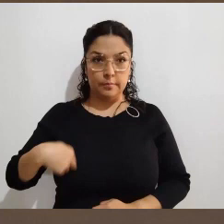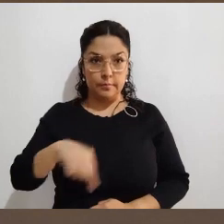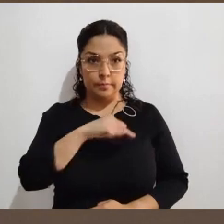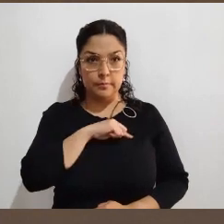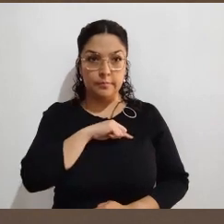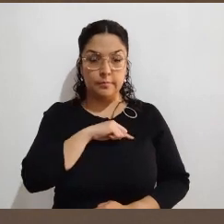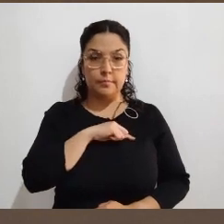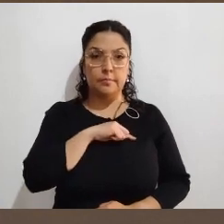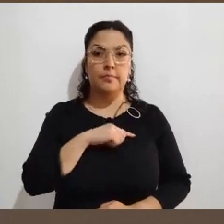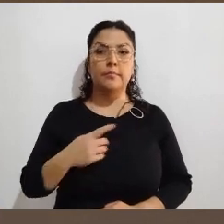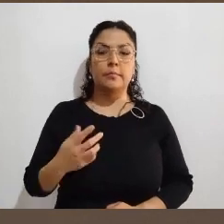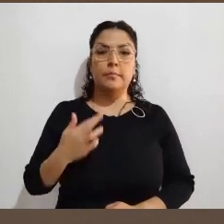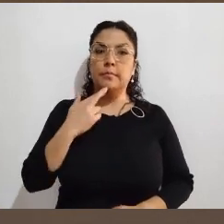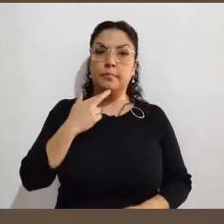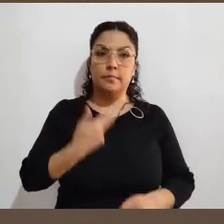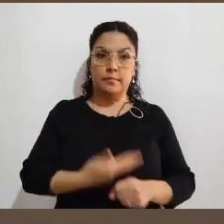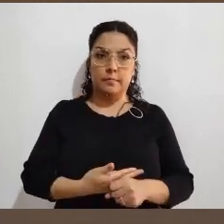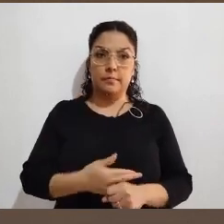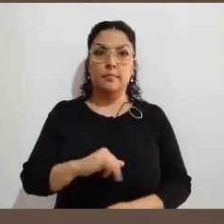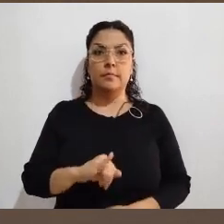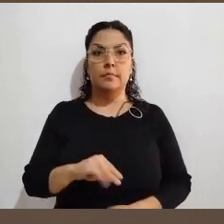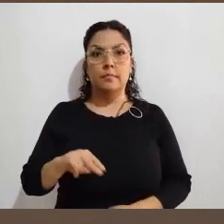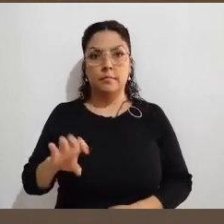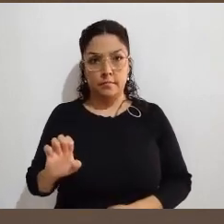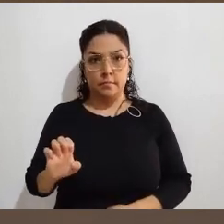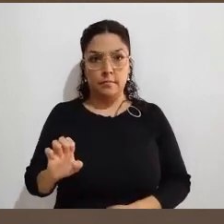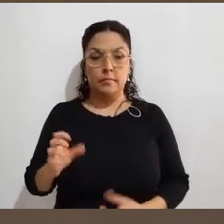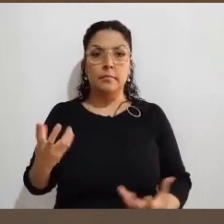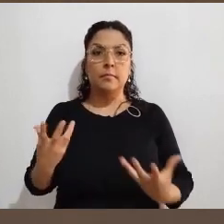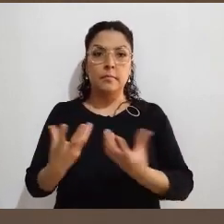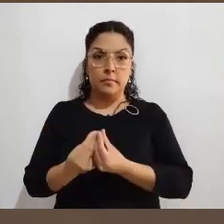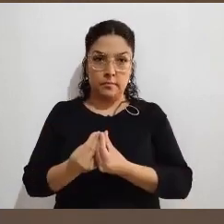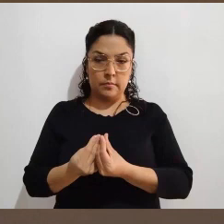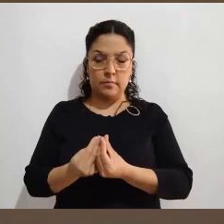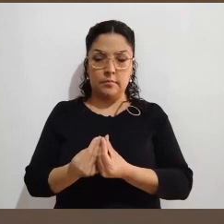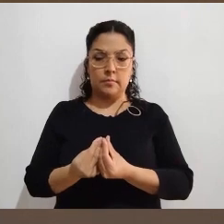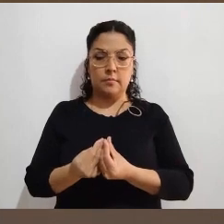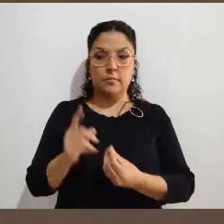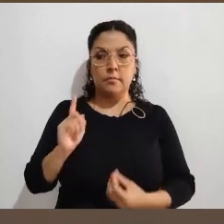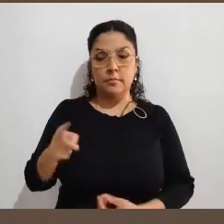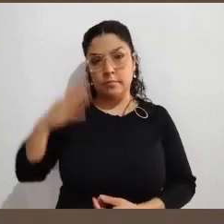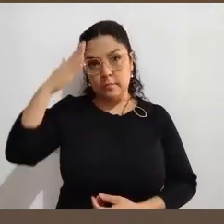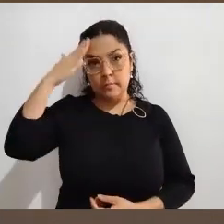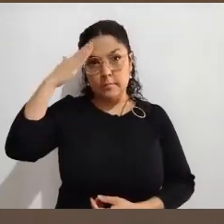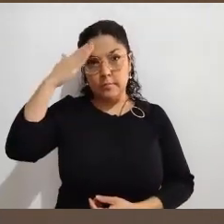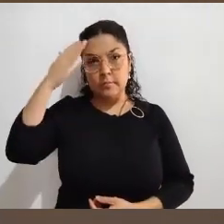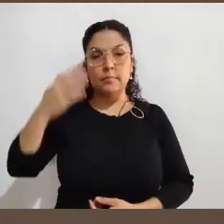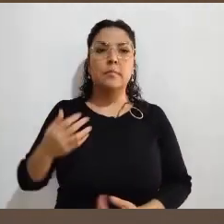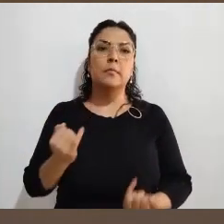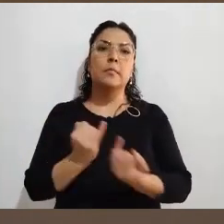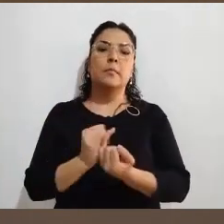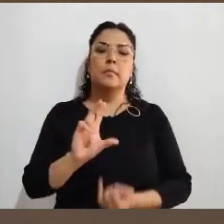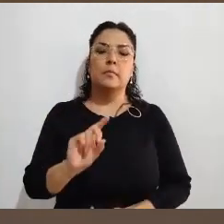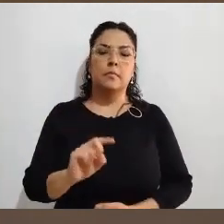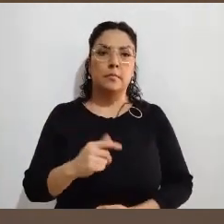formamos parte del Sistema Nacional Electoral, que es un sistema integrado por el INE como cabeza principal y por